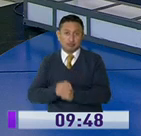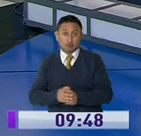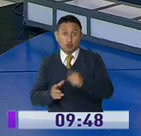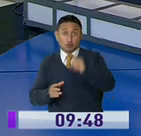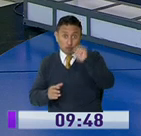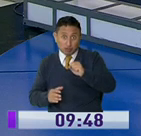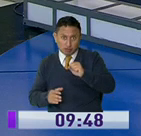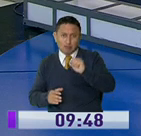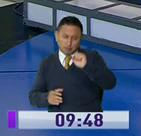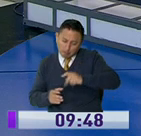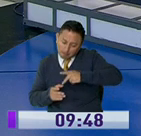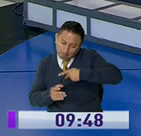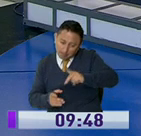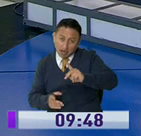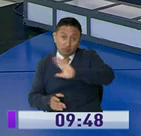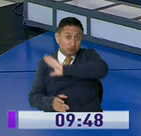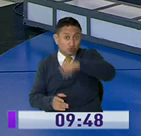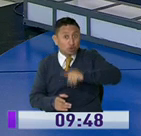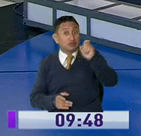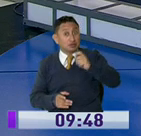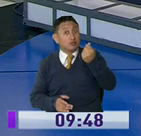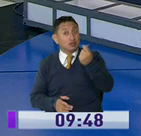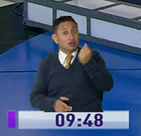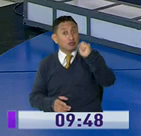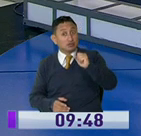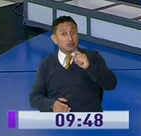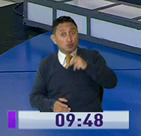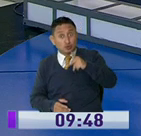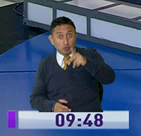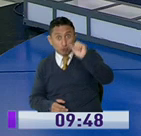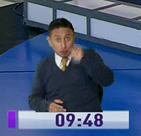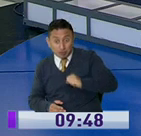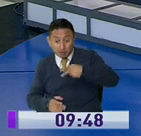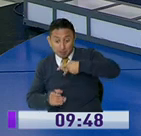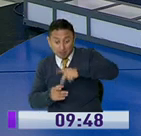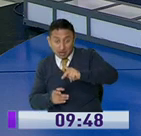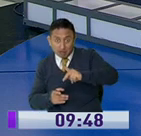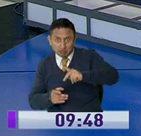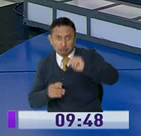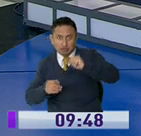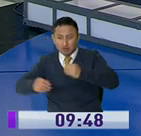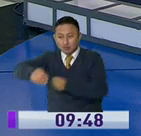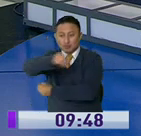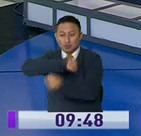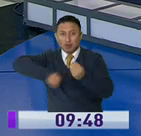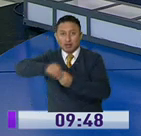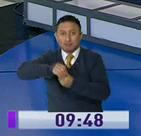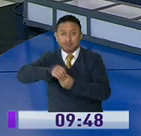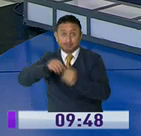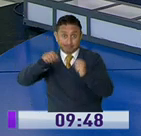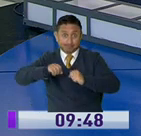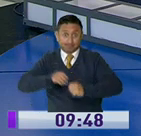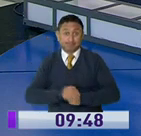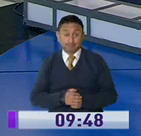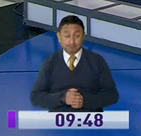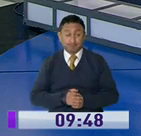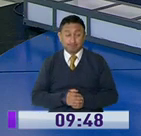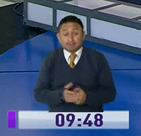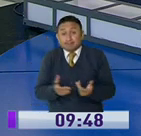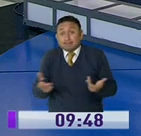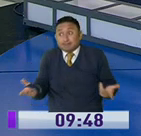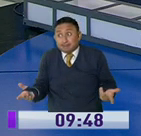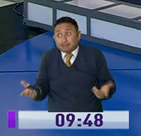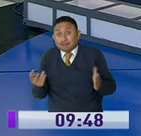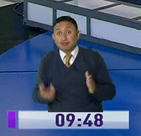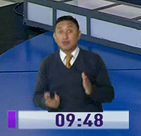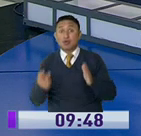pagar, páguelo. Exacto. Todos necesitamos dinero. Este es un tema que si usted puede pagar sus servicios, páguelo. Exactamente. Páguelo, páguelo, porque si no, no